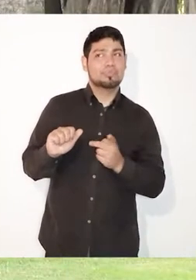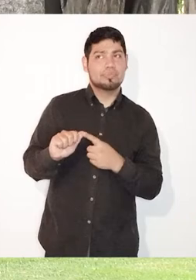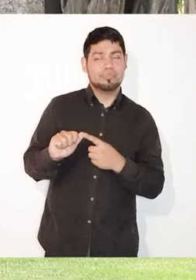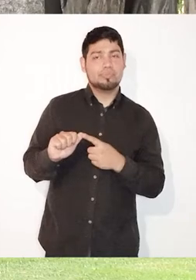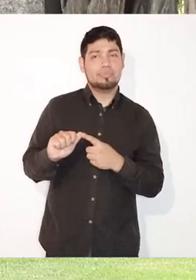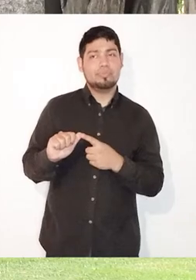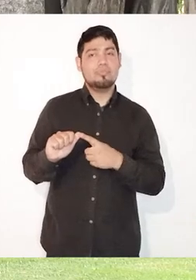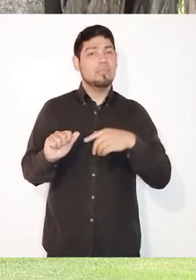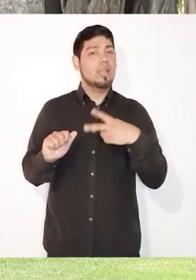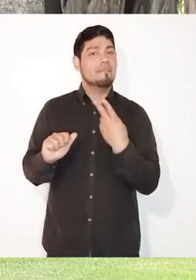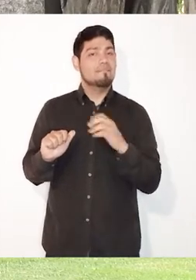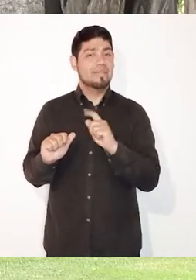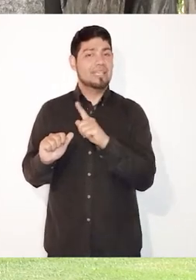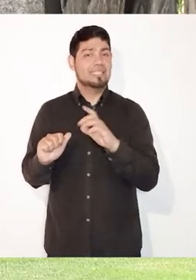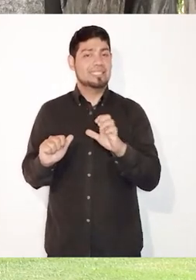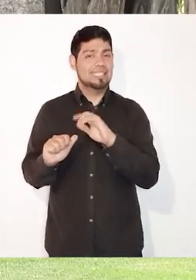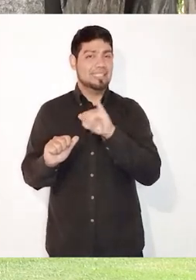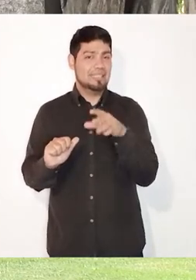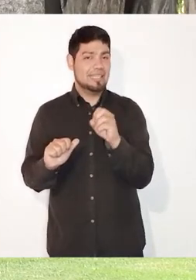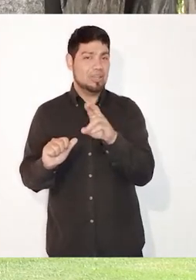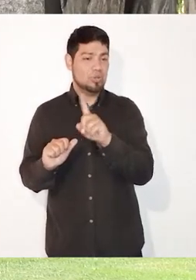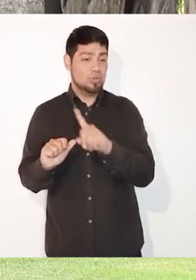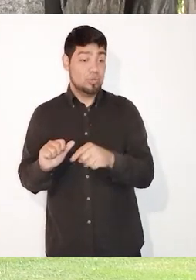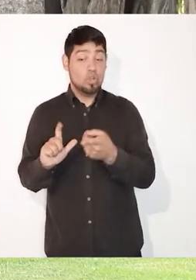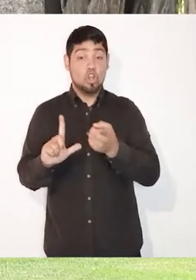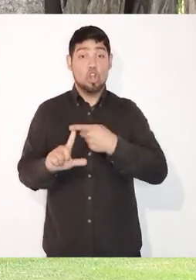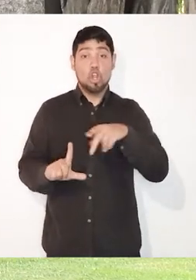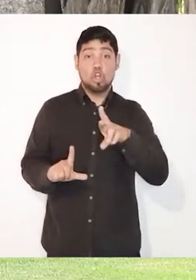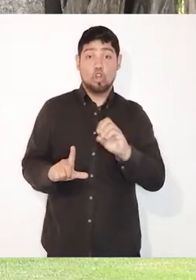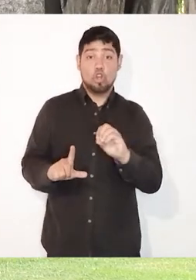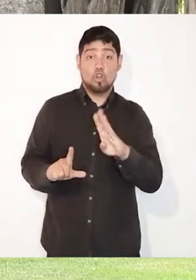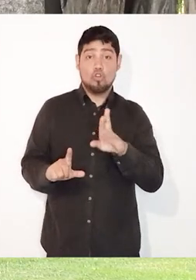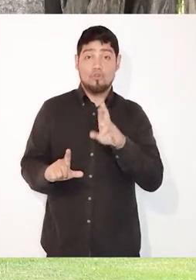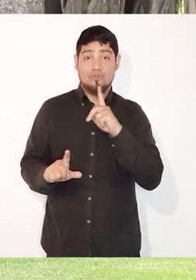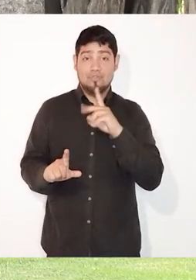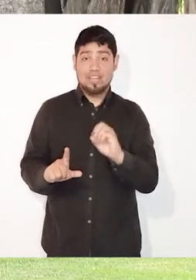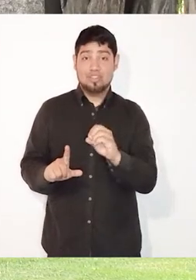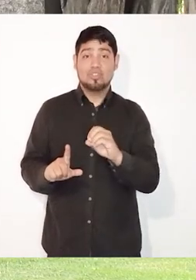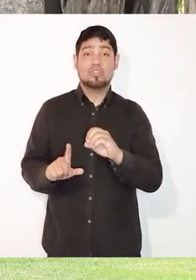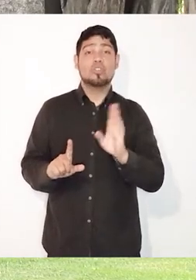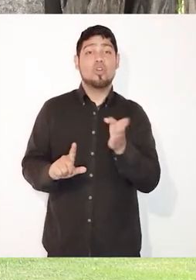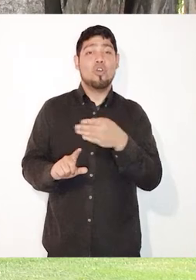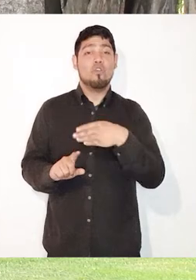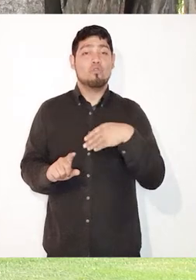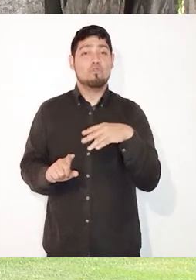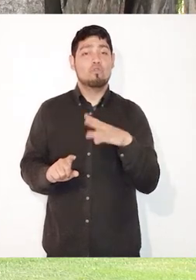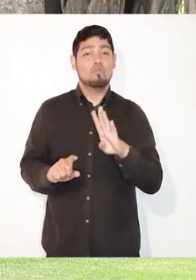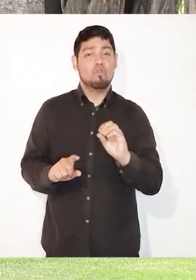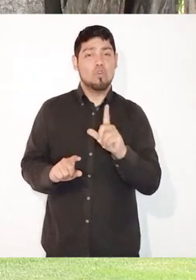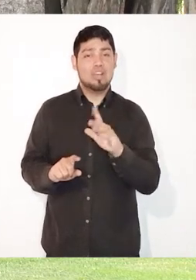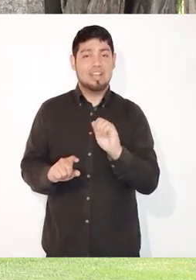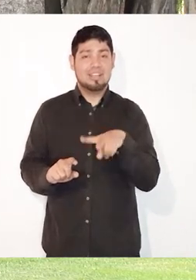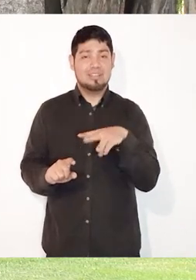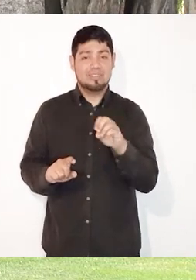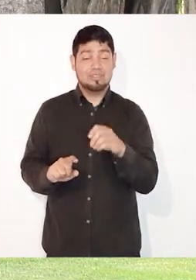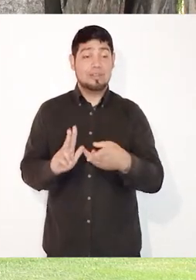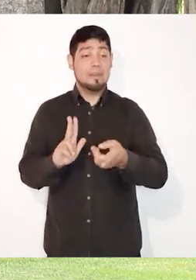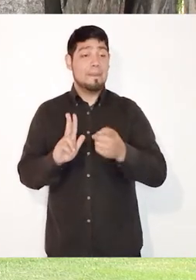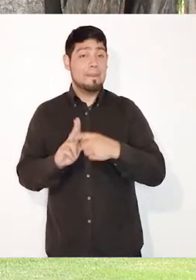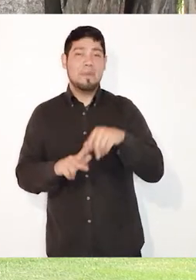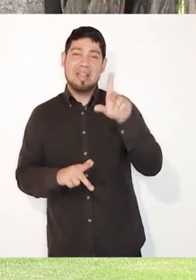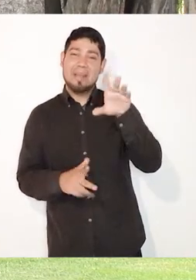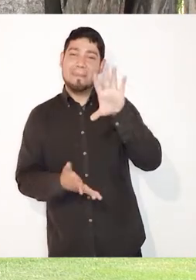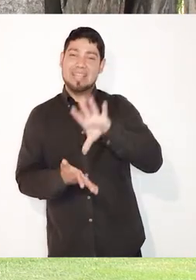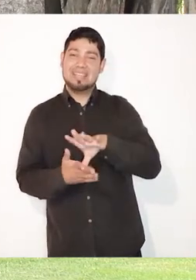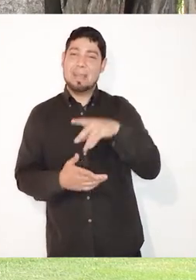que Vallejo, Roberto Bolaño, por hablar de un escritor más reciente, Blanca